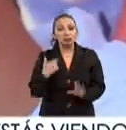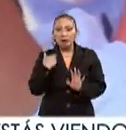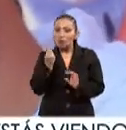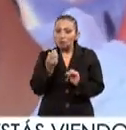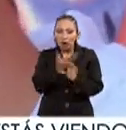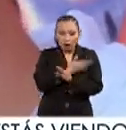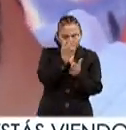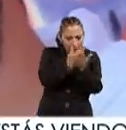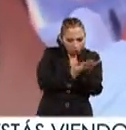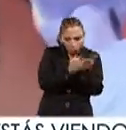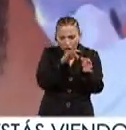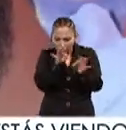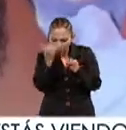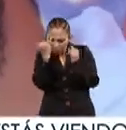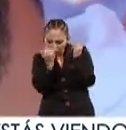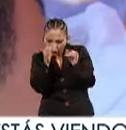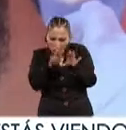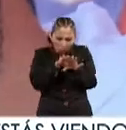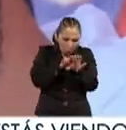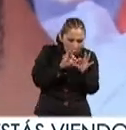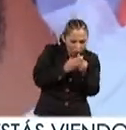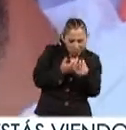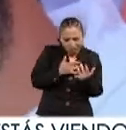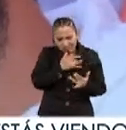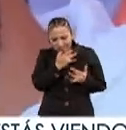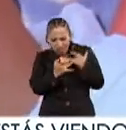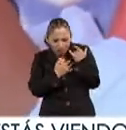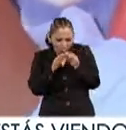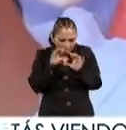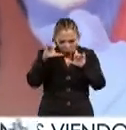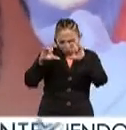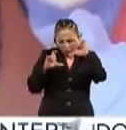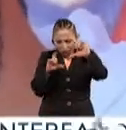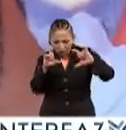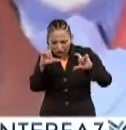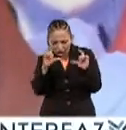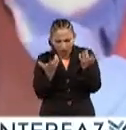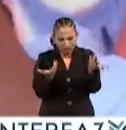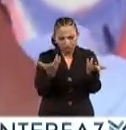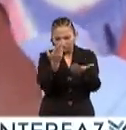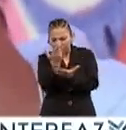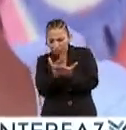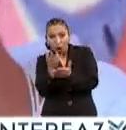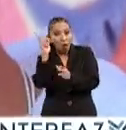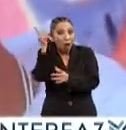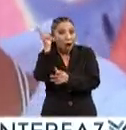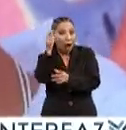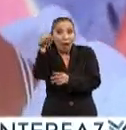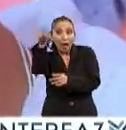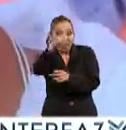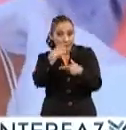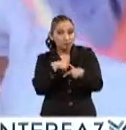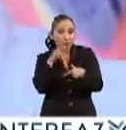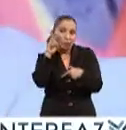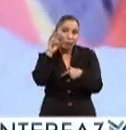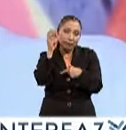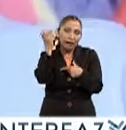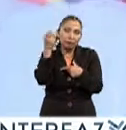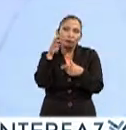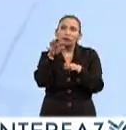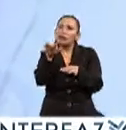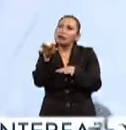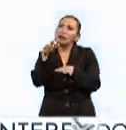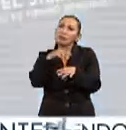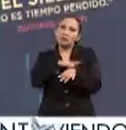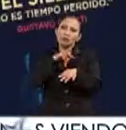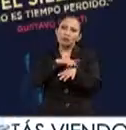mucho de hacer los bocetos trabajar la idea cómo voy a acomodar mis piezas en la composición espero que por lo menos la gente pueda ver eso cuando